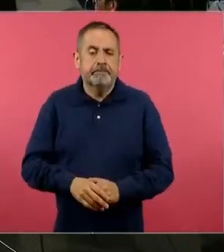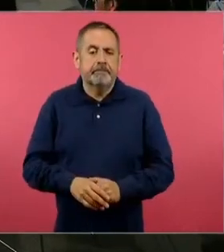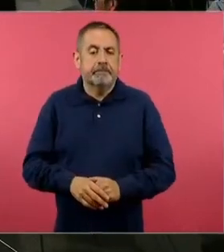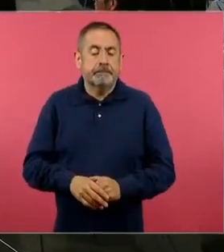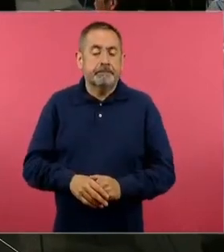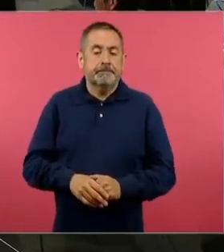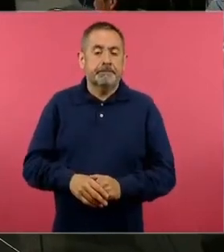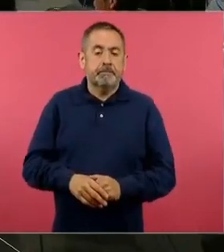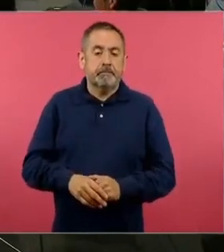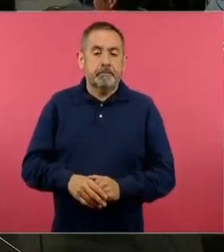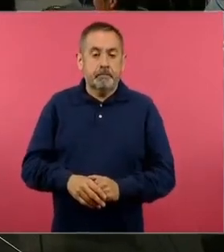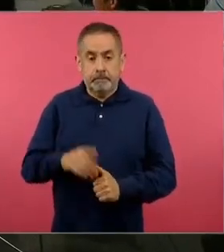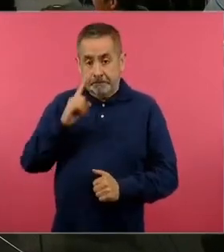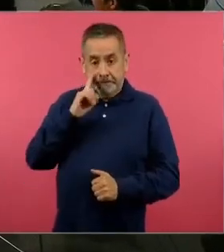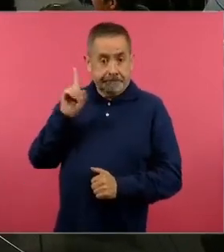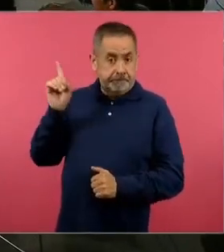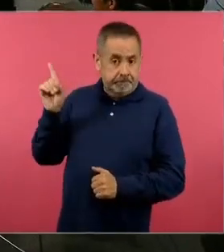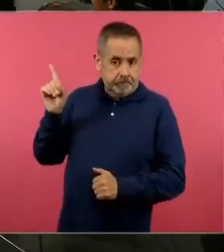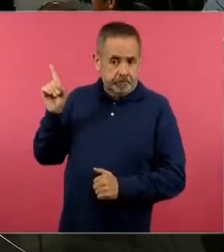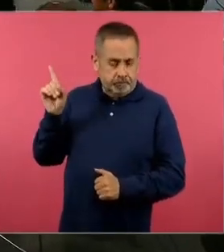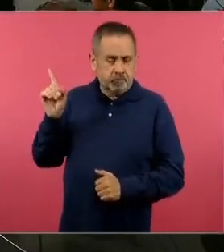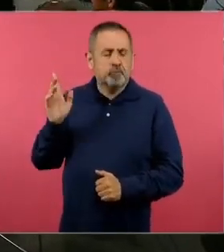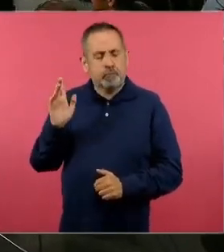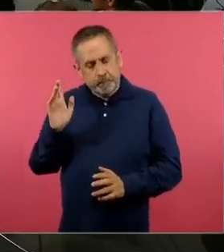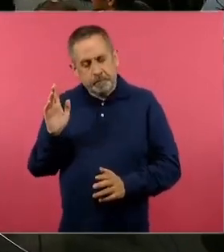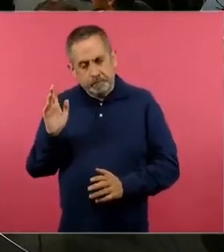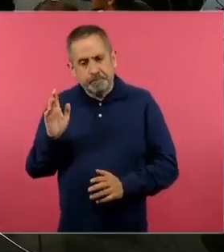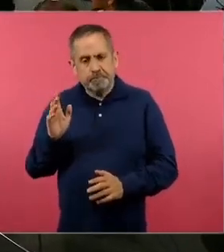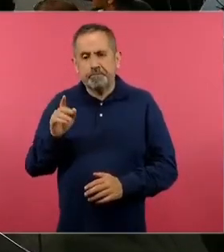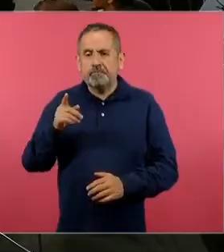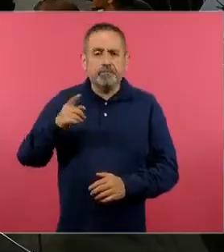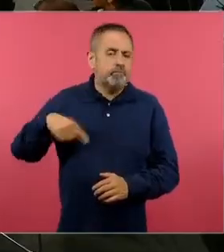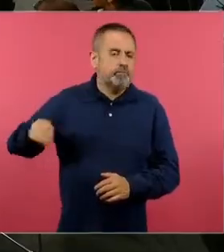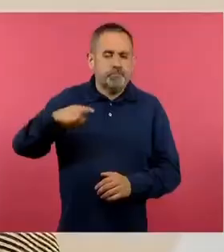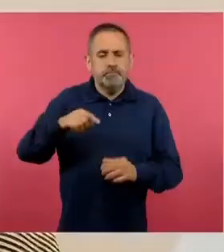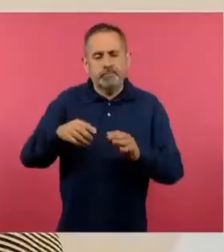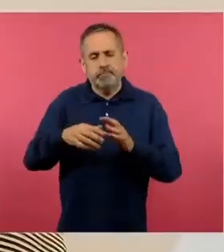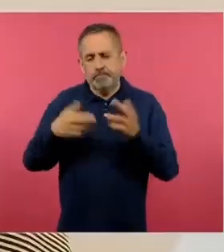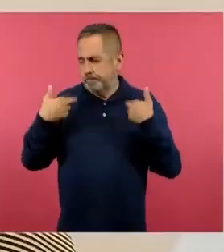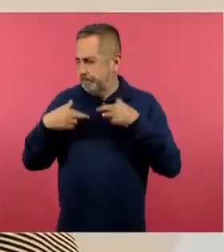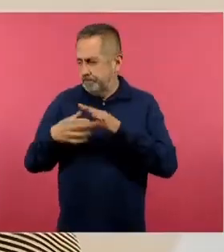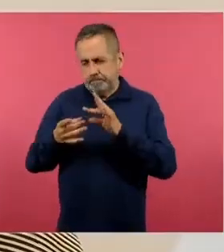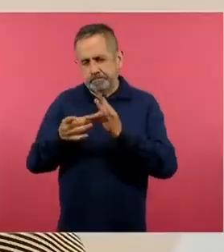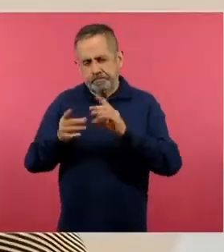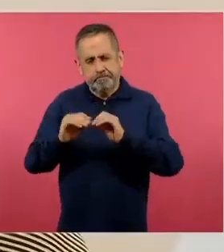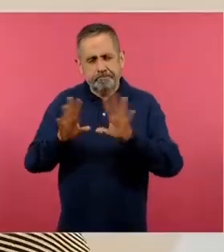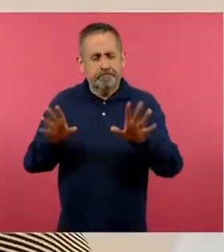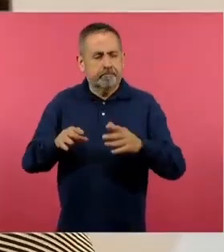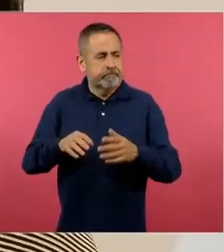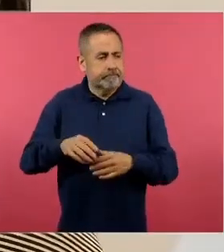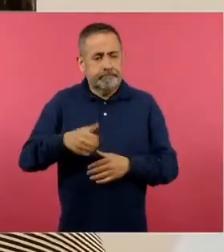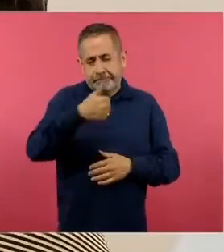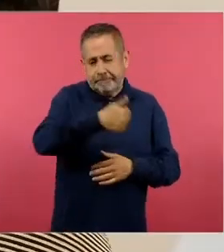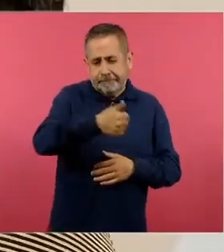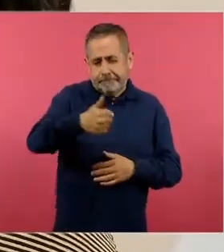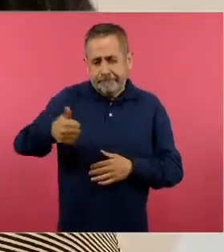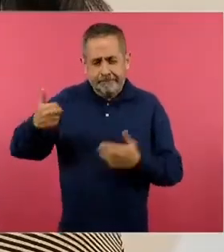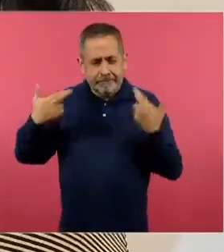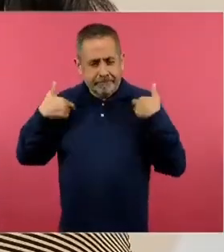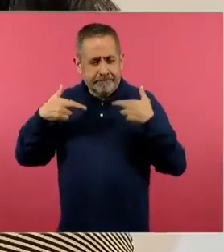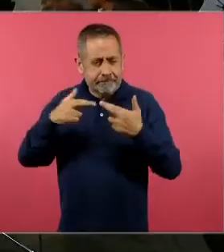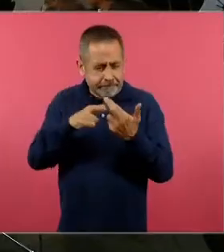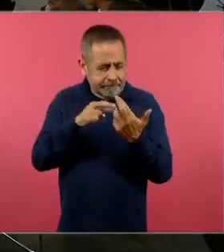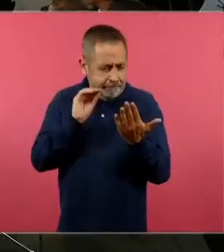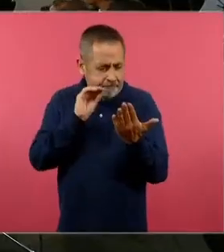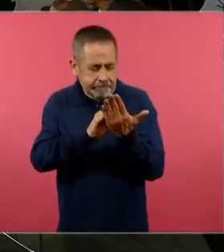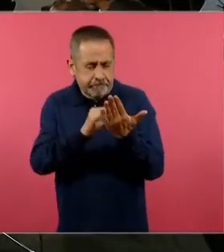ese sentido, en esta lámina, también como ya los maestros han expuesto en cada uno de sus proyectos, si ustedes se fijan,